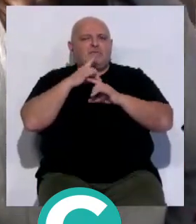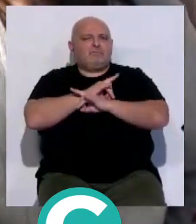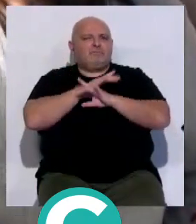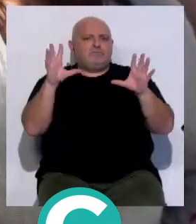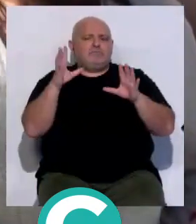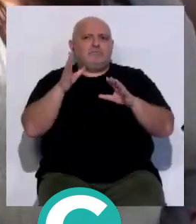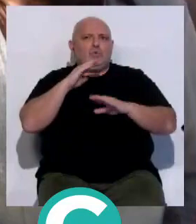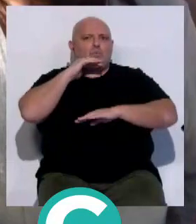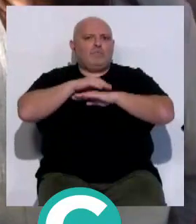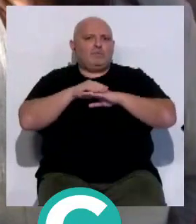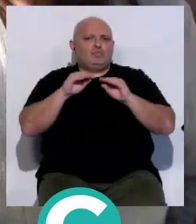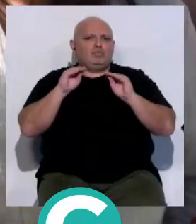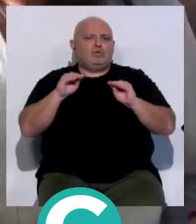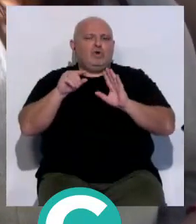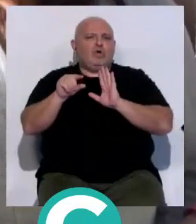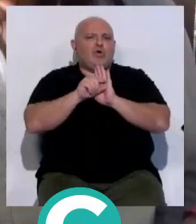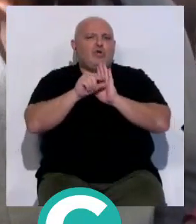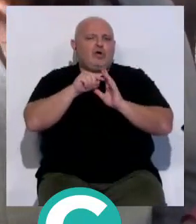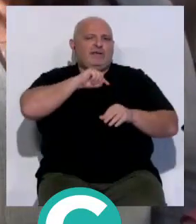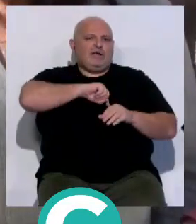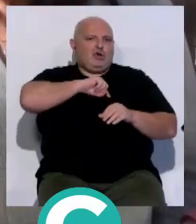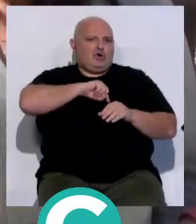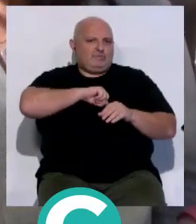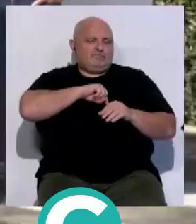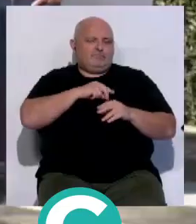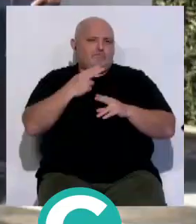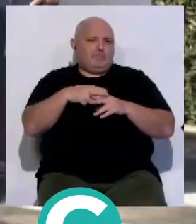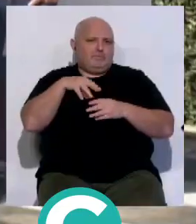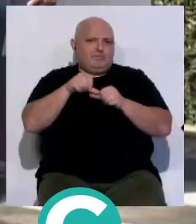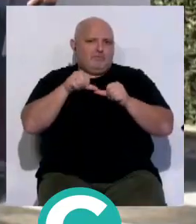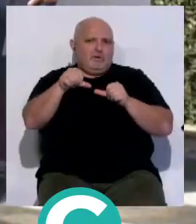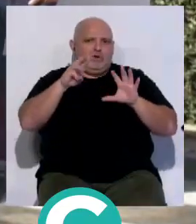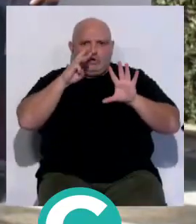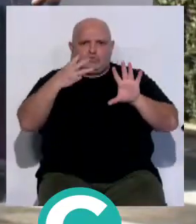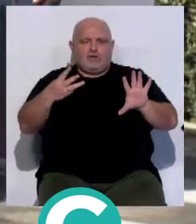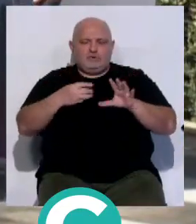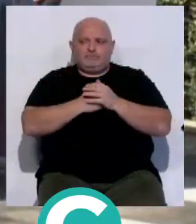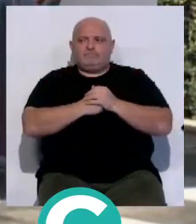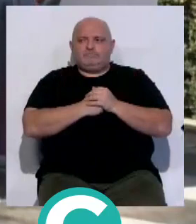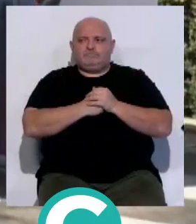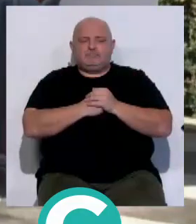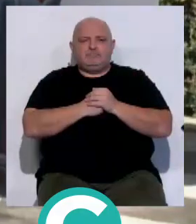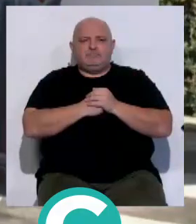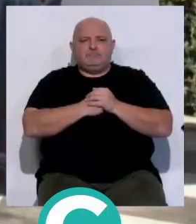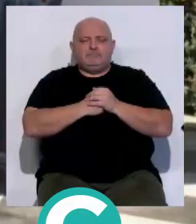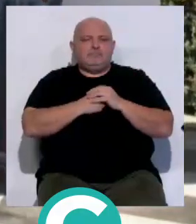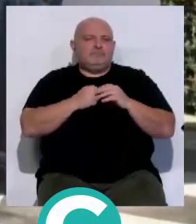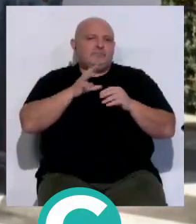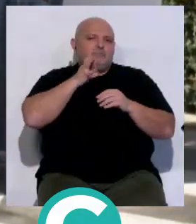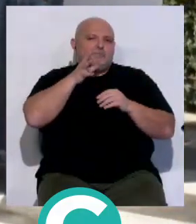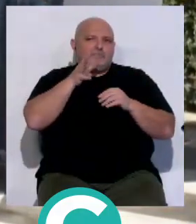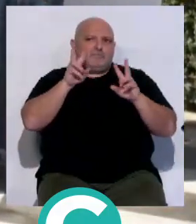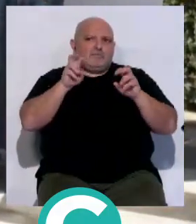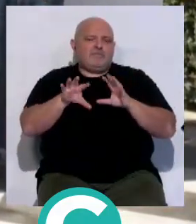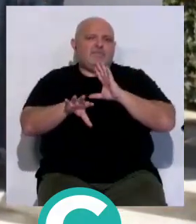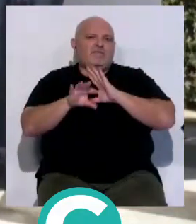trata de dar cumplimiento al código ético de formar parte de la política durante ocho años. Ha sido principalmente una